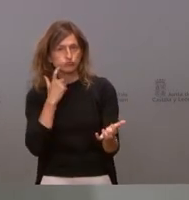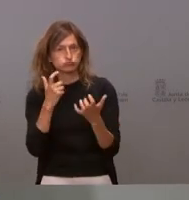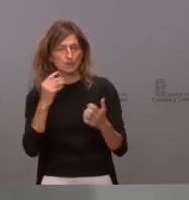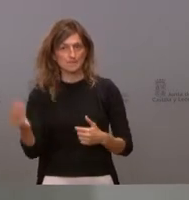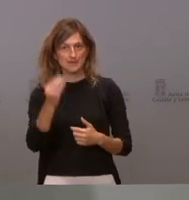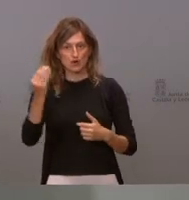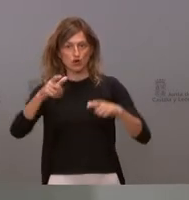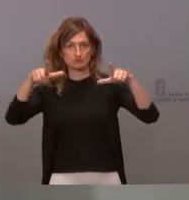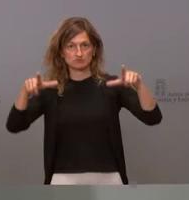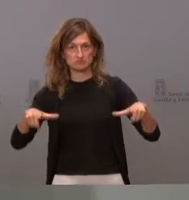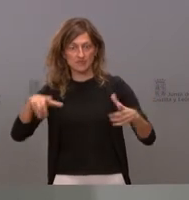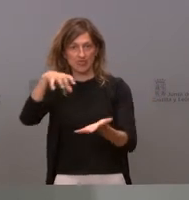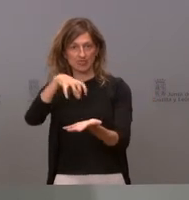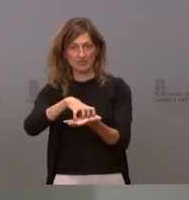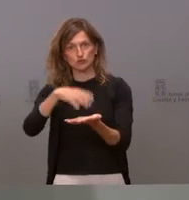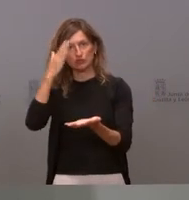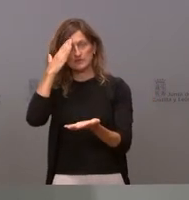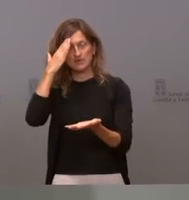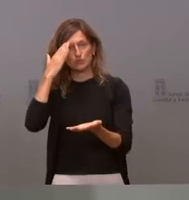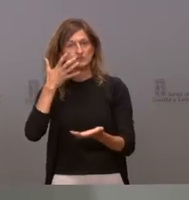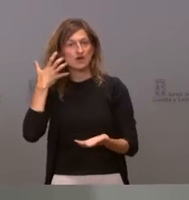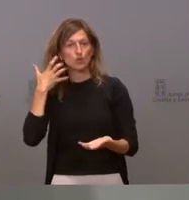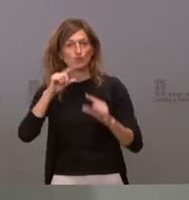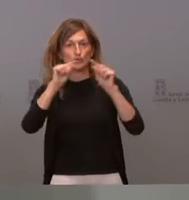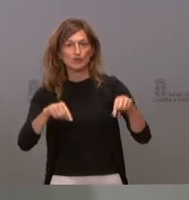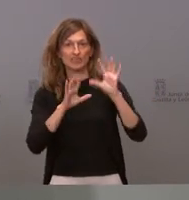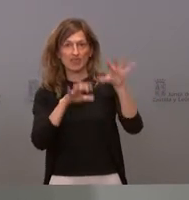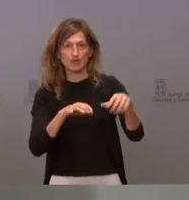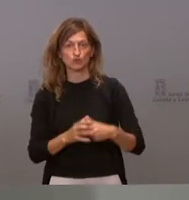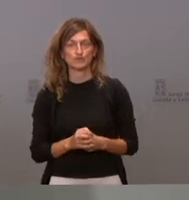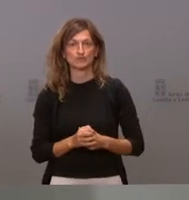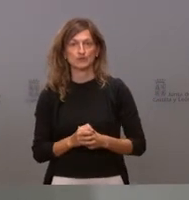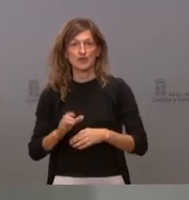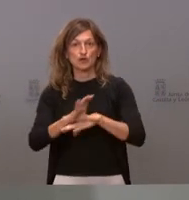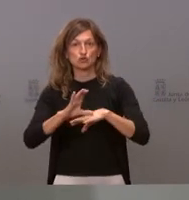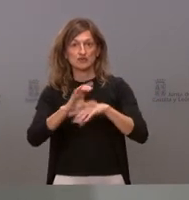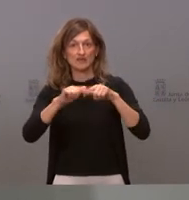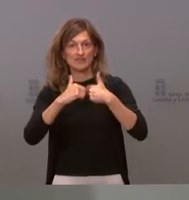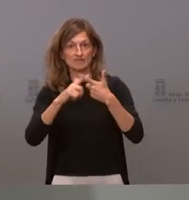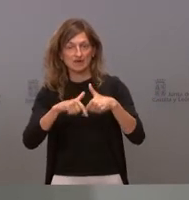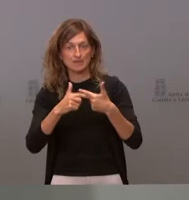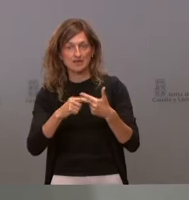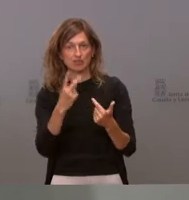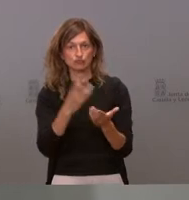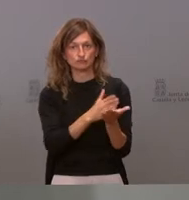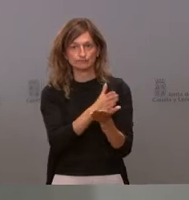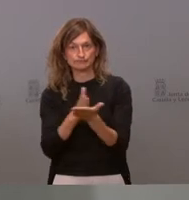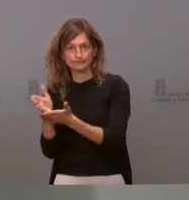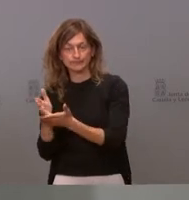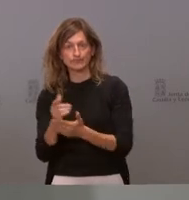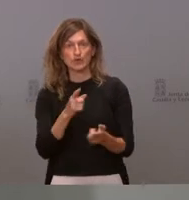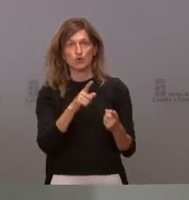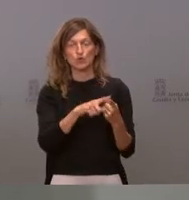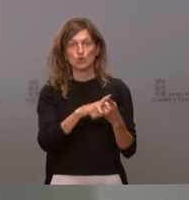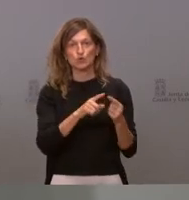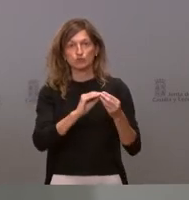instalaciones del Centro de Salud de Sahagún en la provincia de León. La Consejería de Familia presenta dos expedientes, uno de ellos para